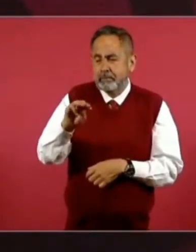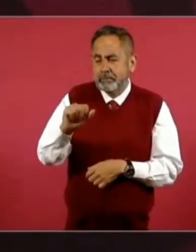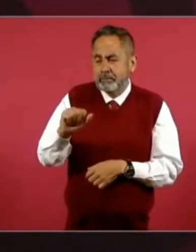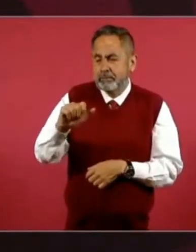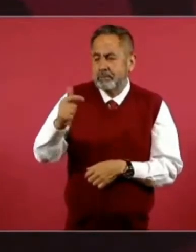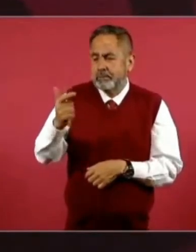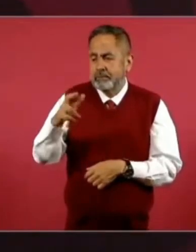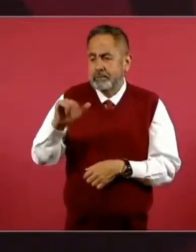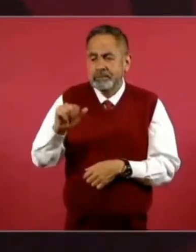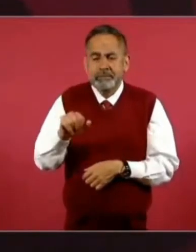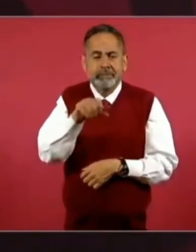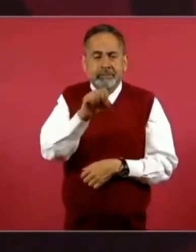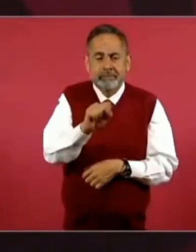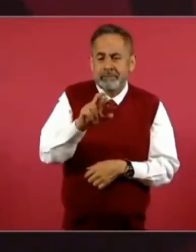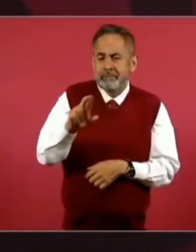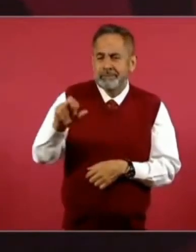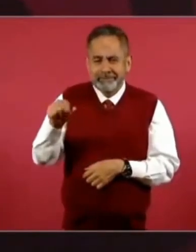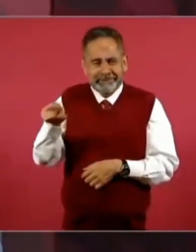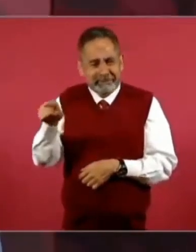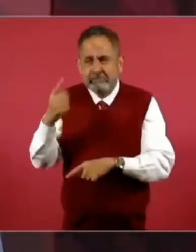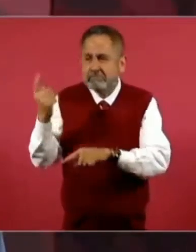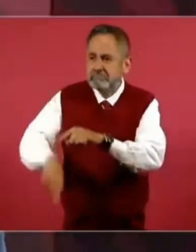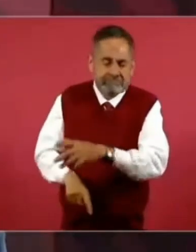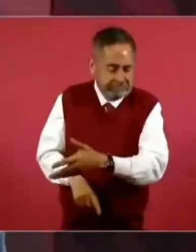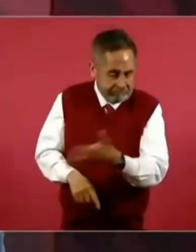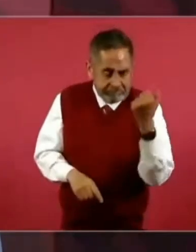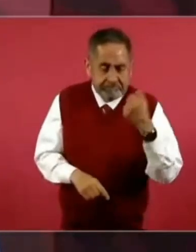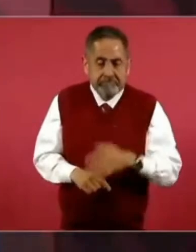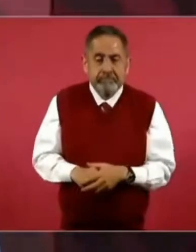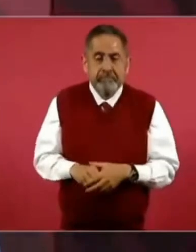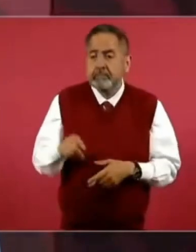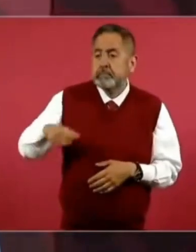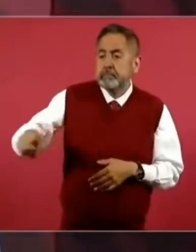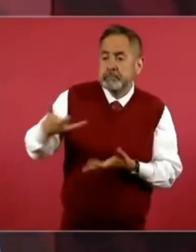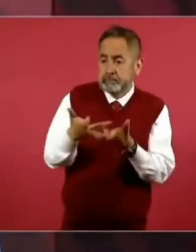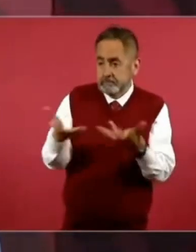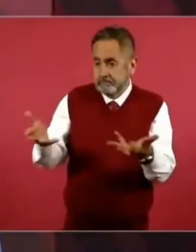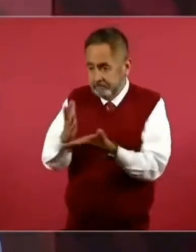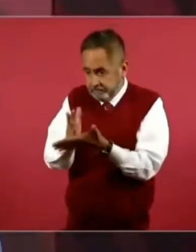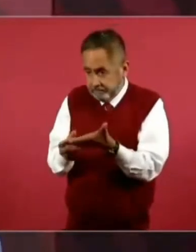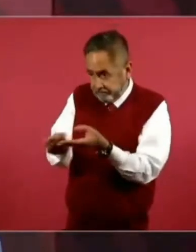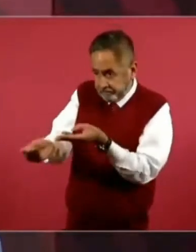acabó con campaña de trabajadores, propiedad, y se